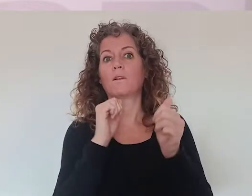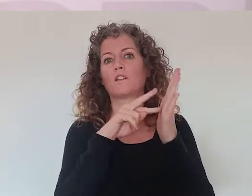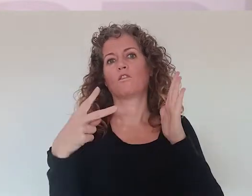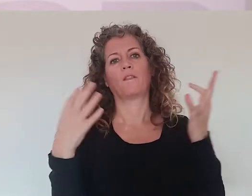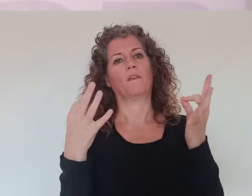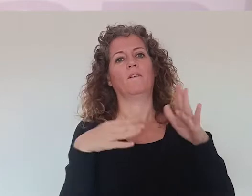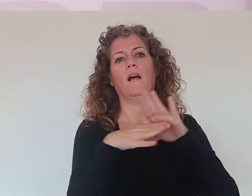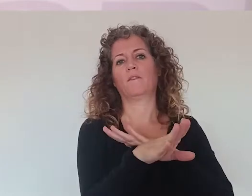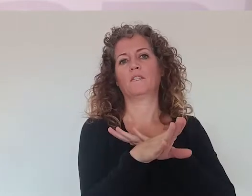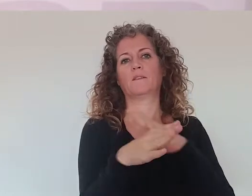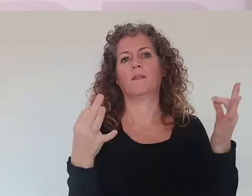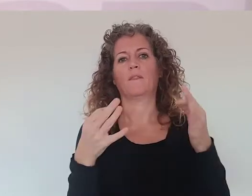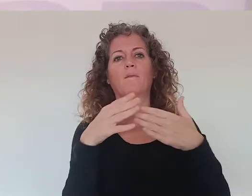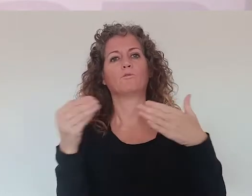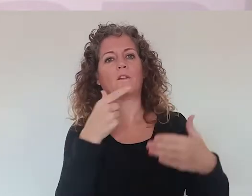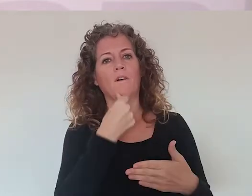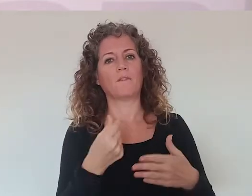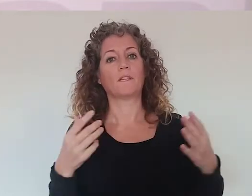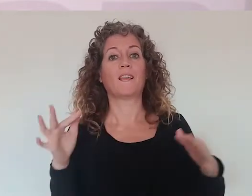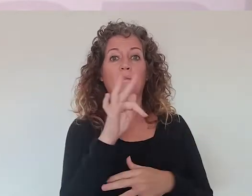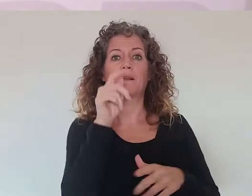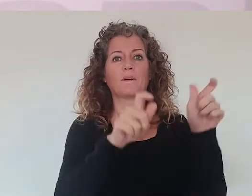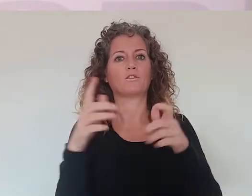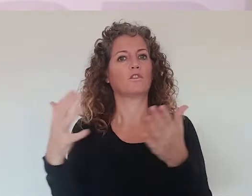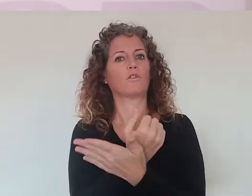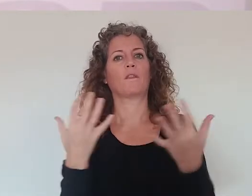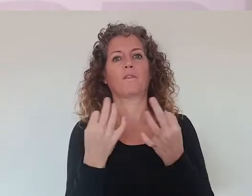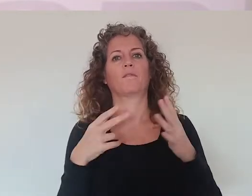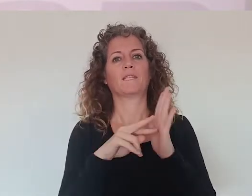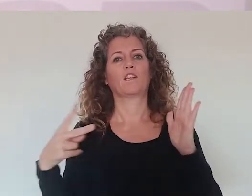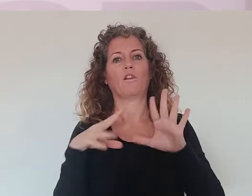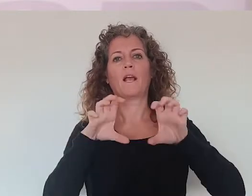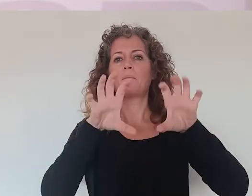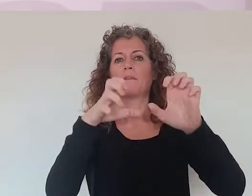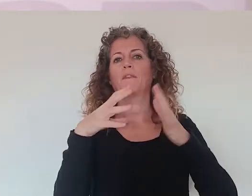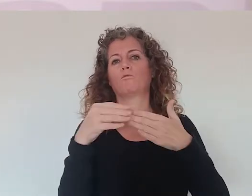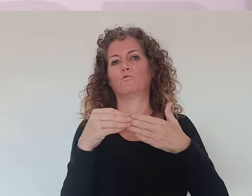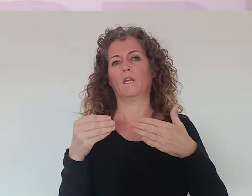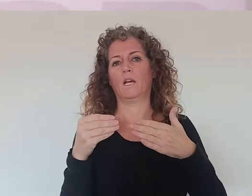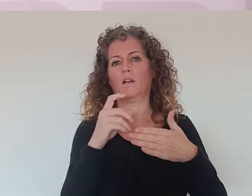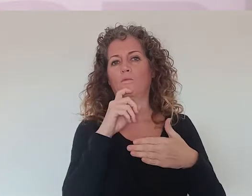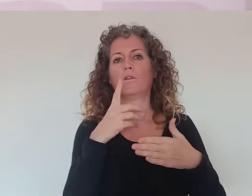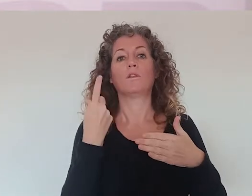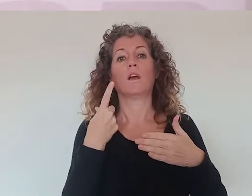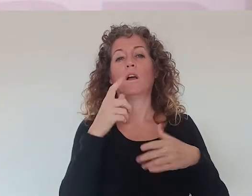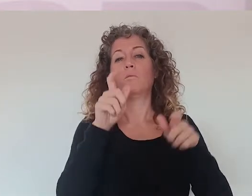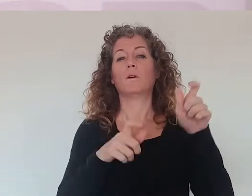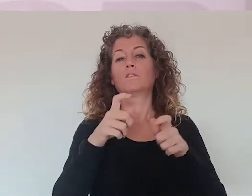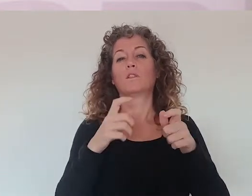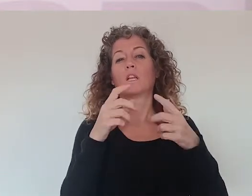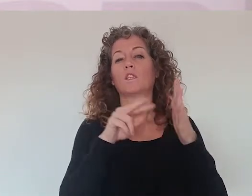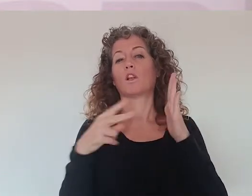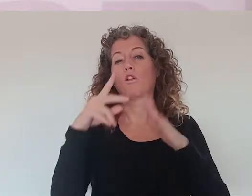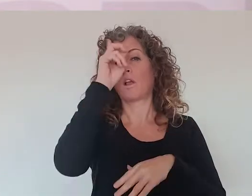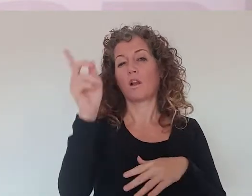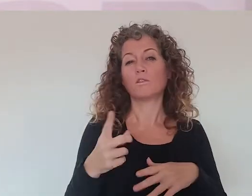es que tiene que ser accesible, tiene que ser usable, y, además, todas las personas tenemos que aprender a utilizarla. No solo hay